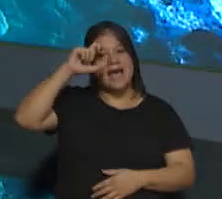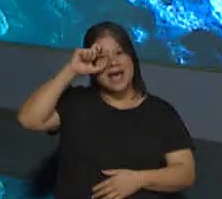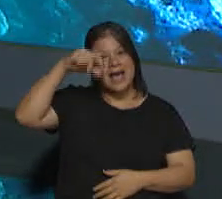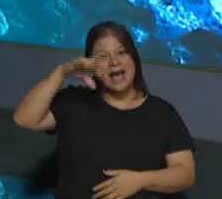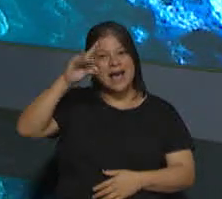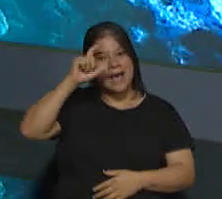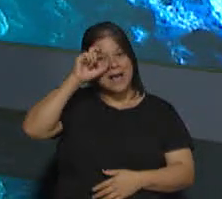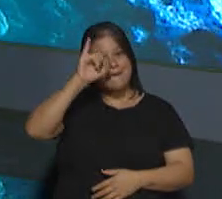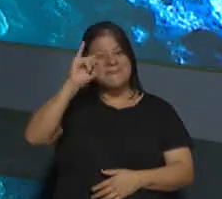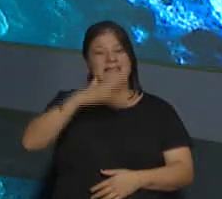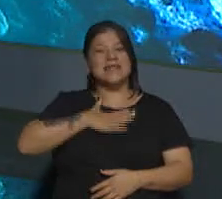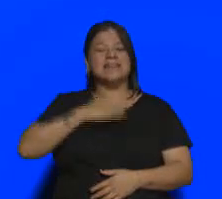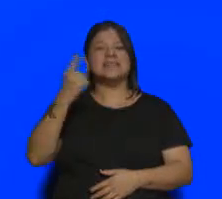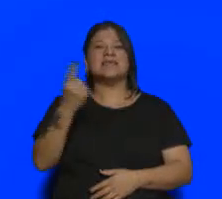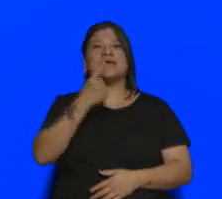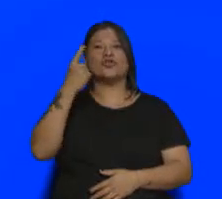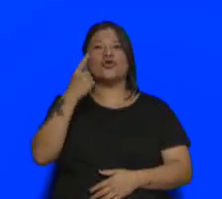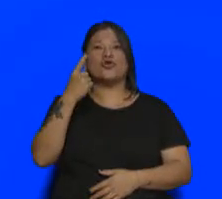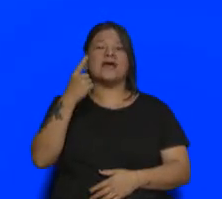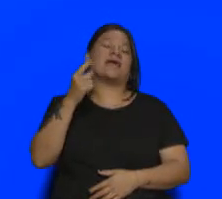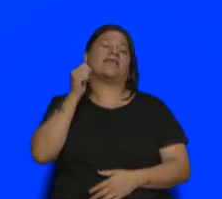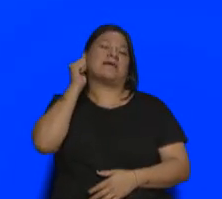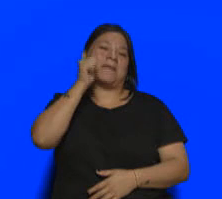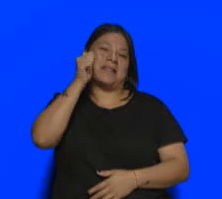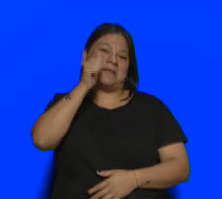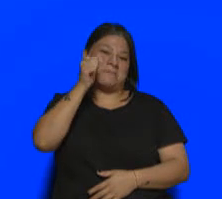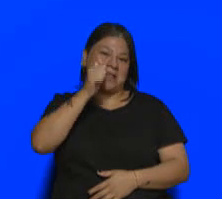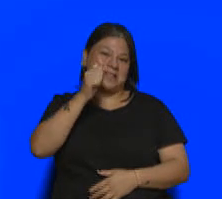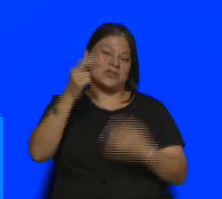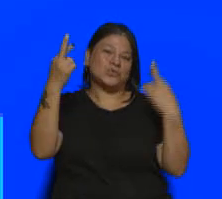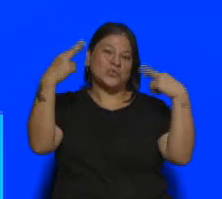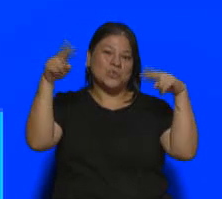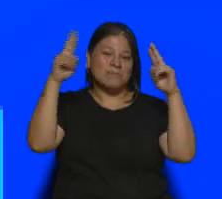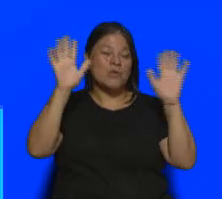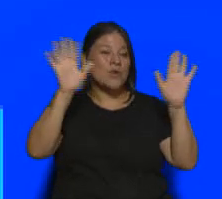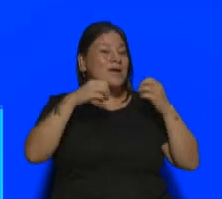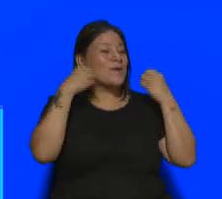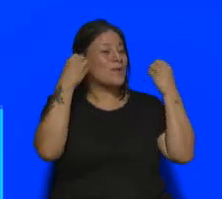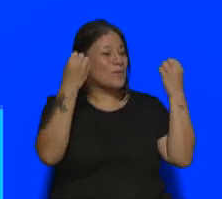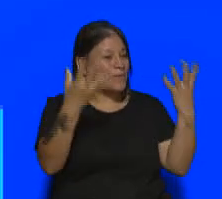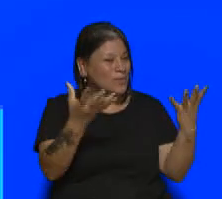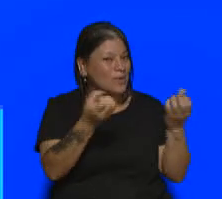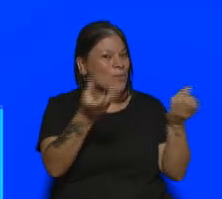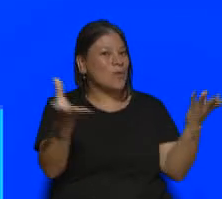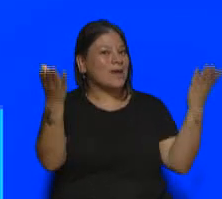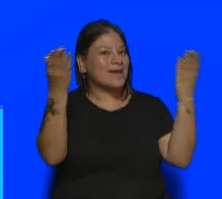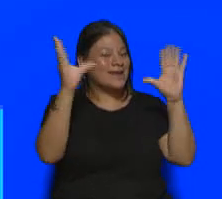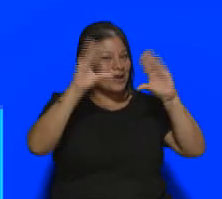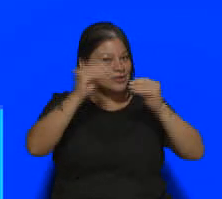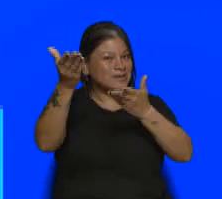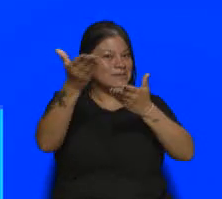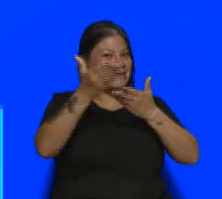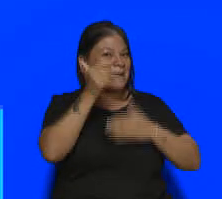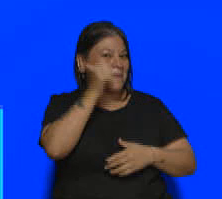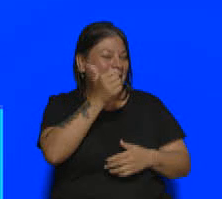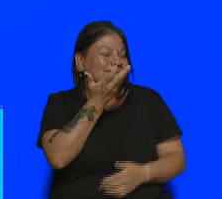de Turismo de la ciudad de Mar del Plata. Valeria, ¿cómo le va? Buenas noches, bienvenido. Bueno, ¿quiere que le diga una cosa? Nos encanta Mar del Plata,